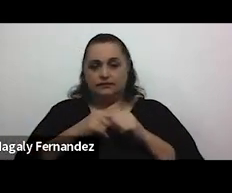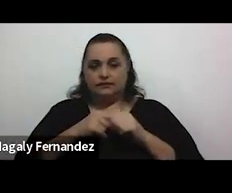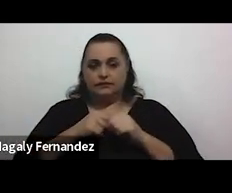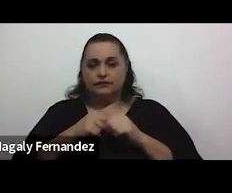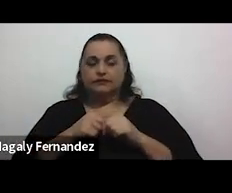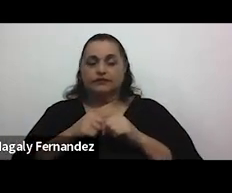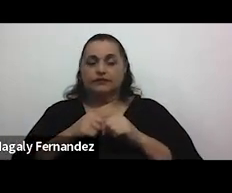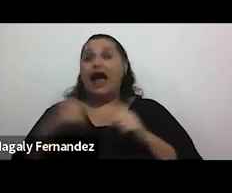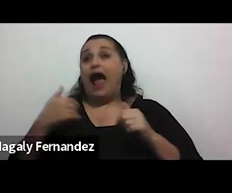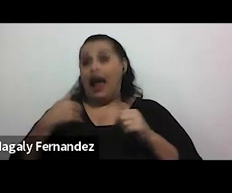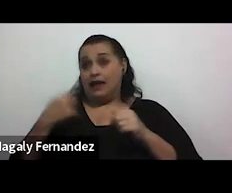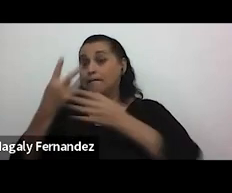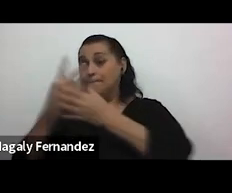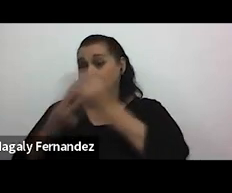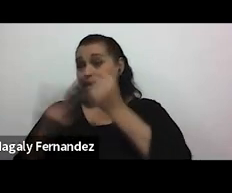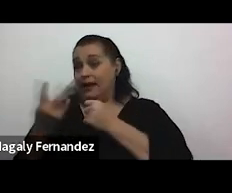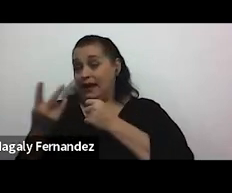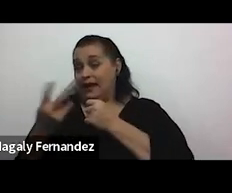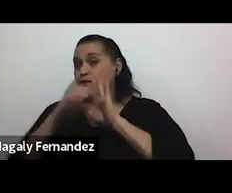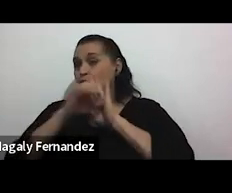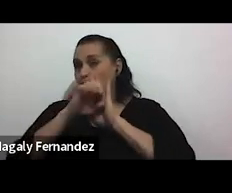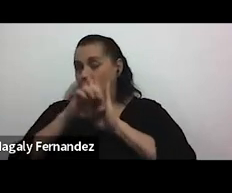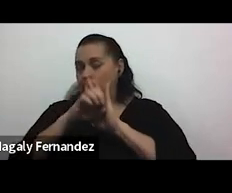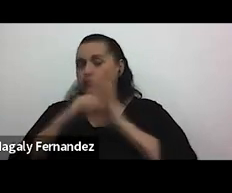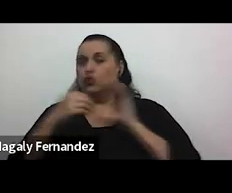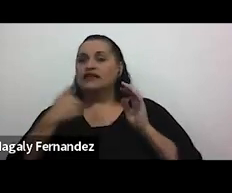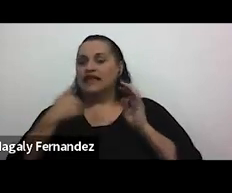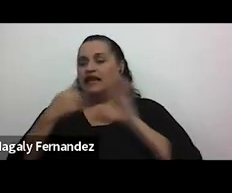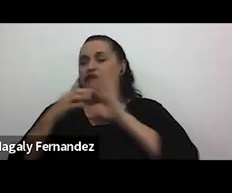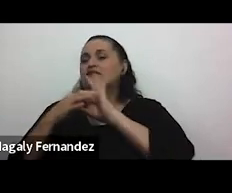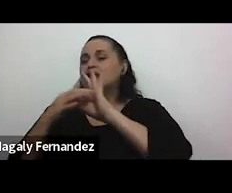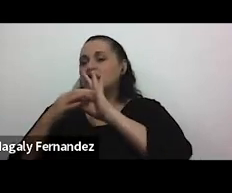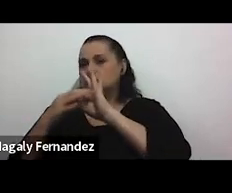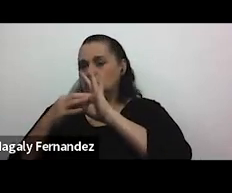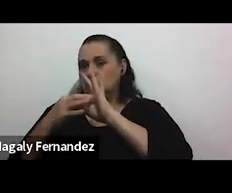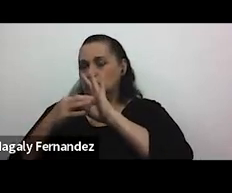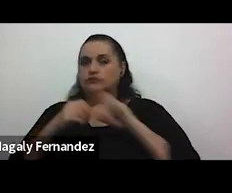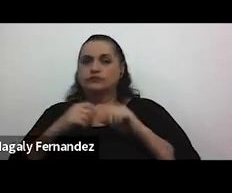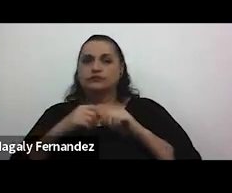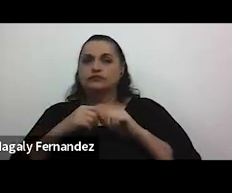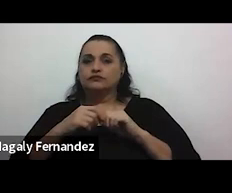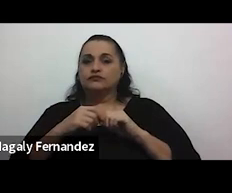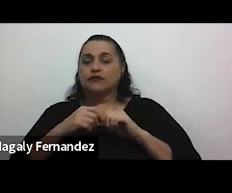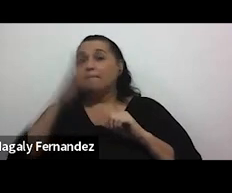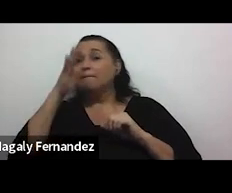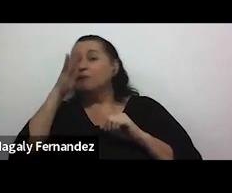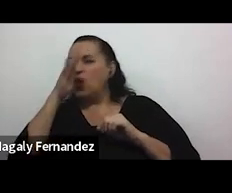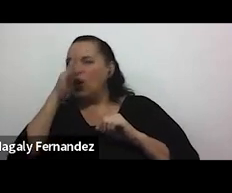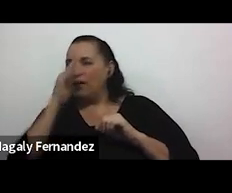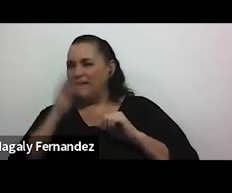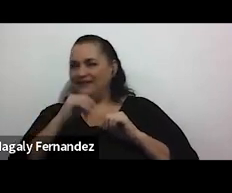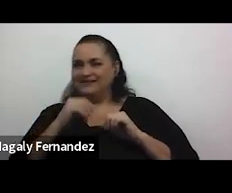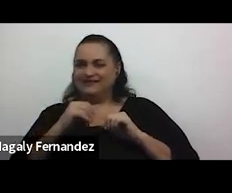hay parejas por ejemplo que tienen una relación en la que la broma o la